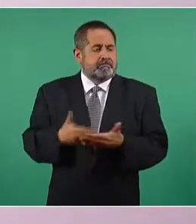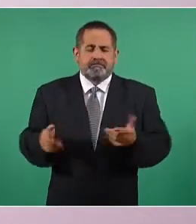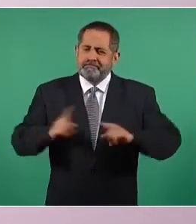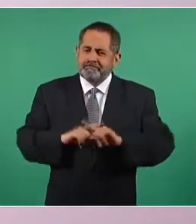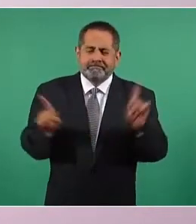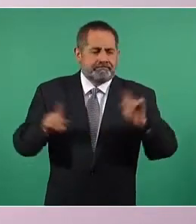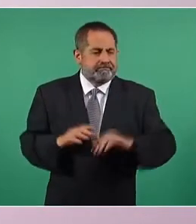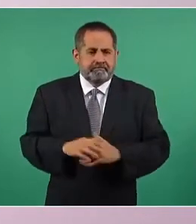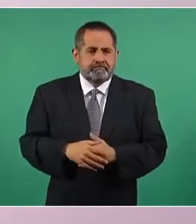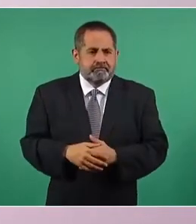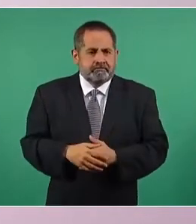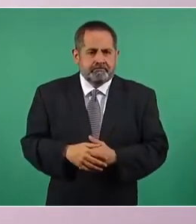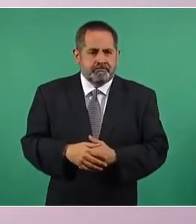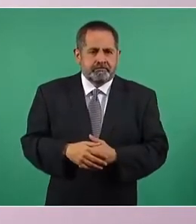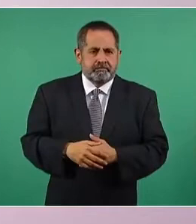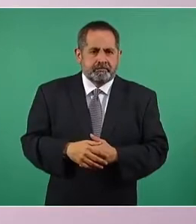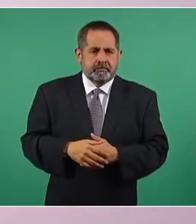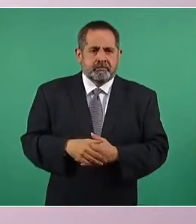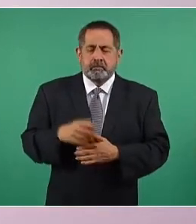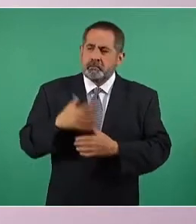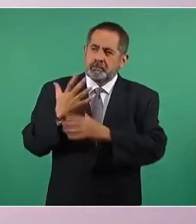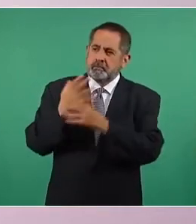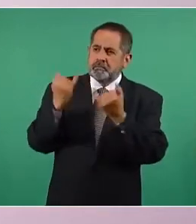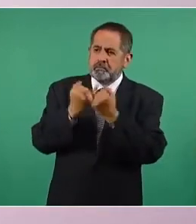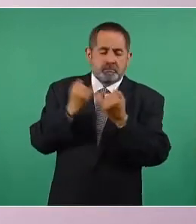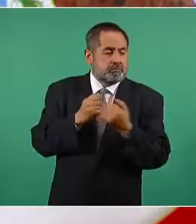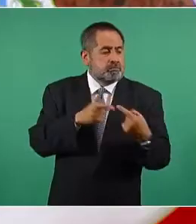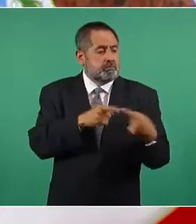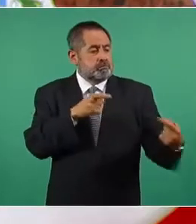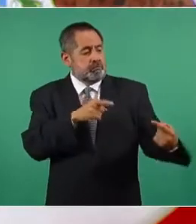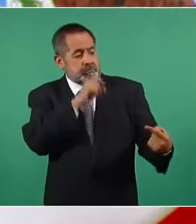por eso no podría decir lo mismo.